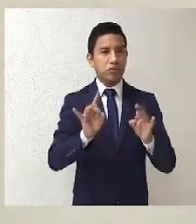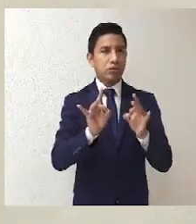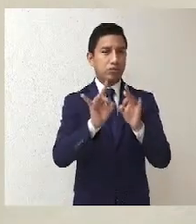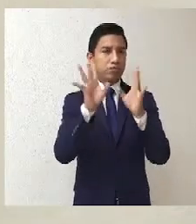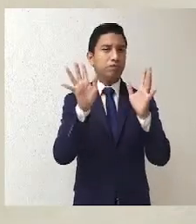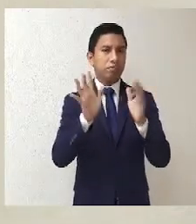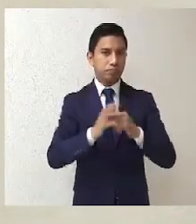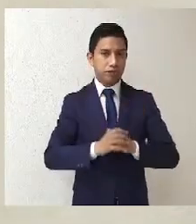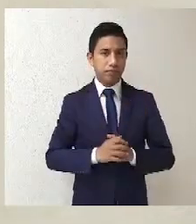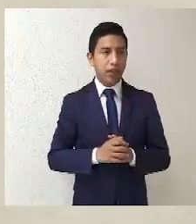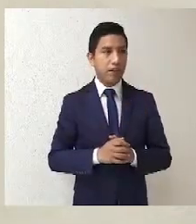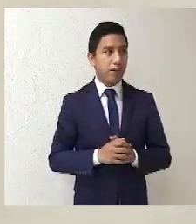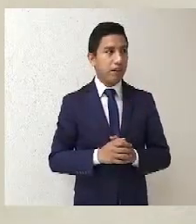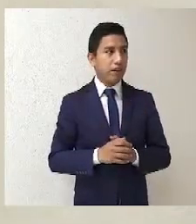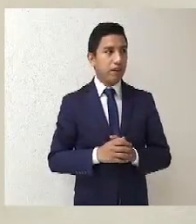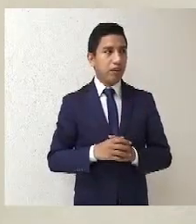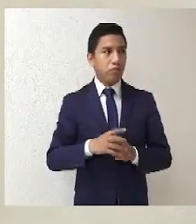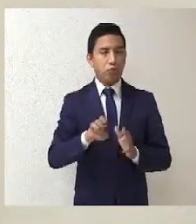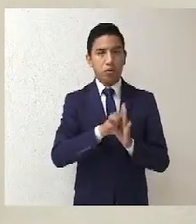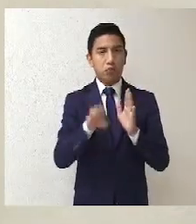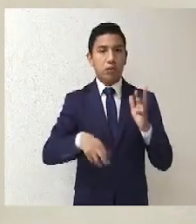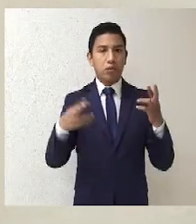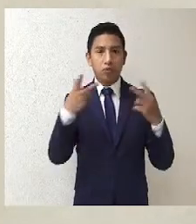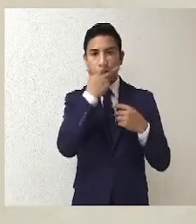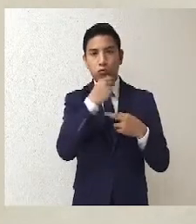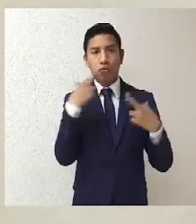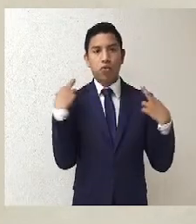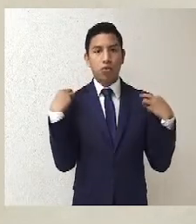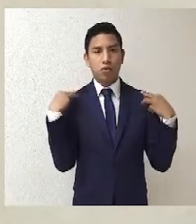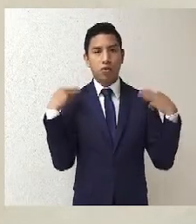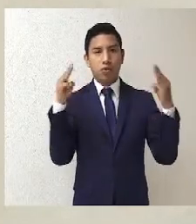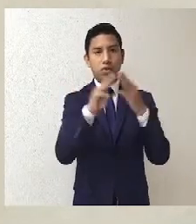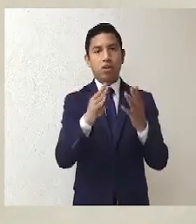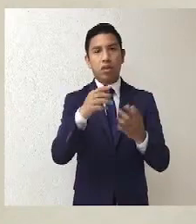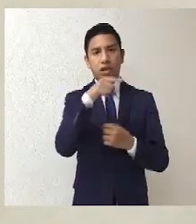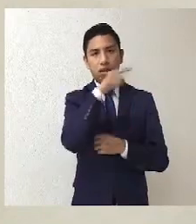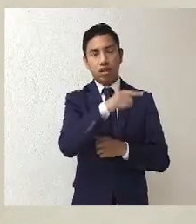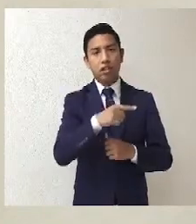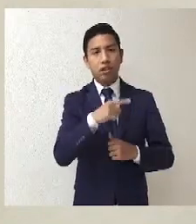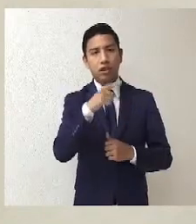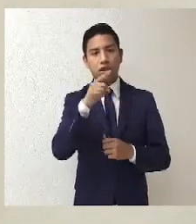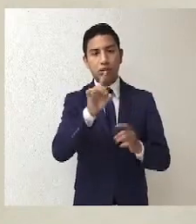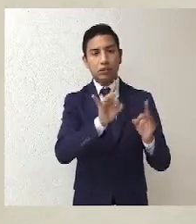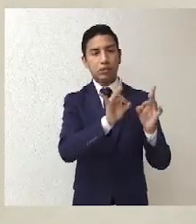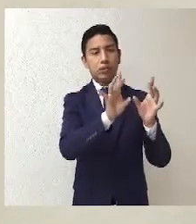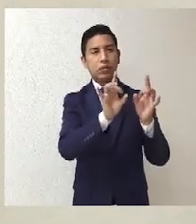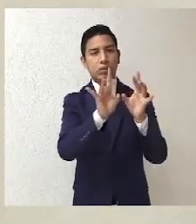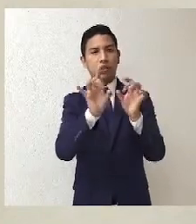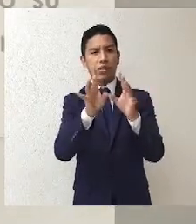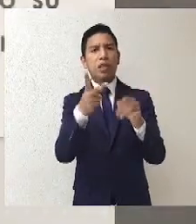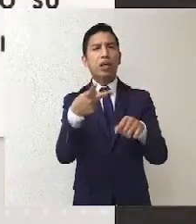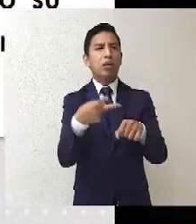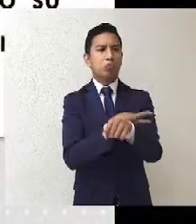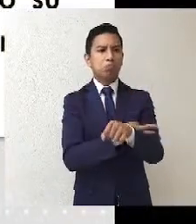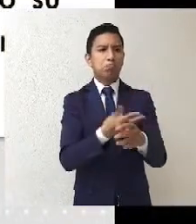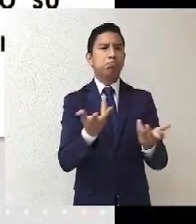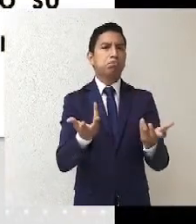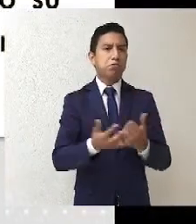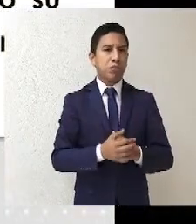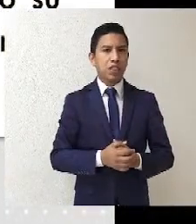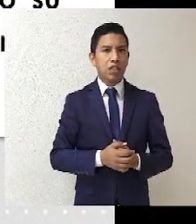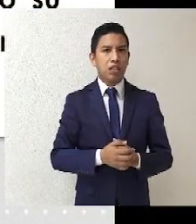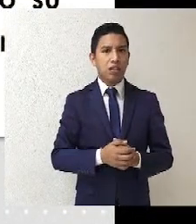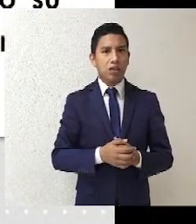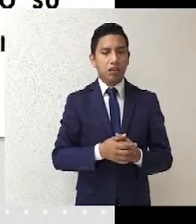Y diría el magistrado, cuando nos pide cuenta, empieza con los hechos, los hechos relevantes del caso, para